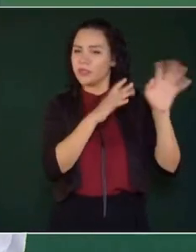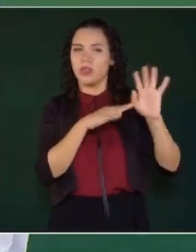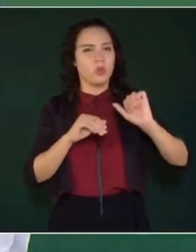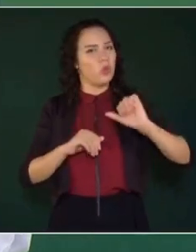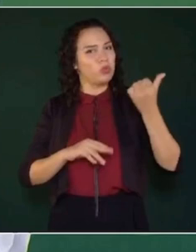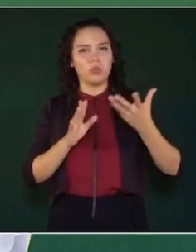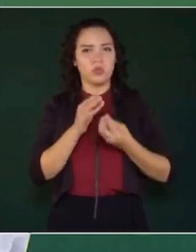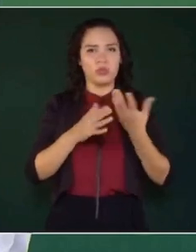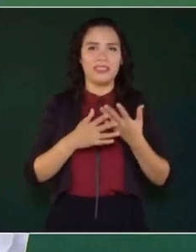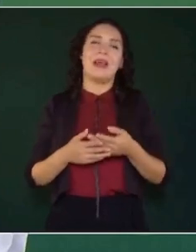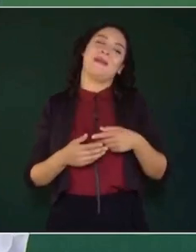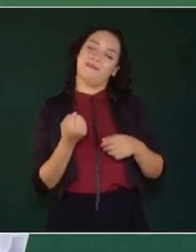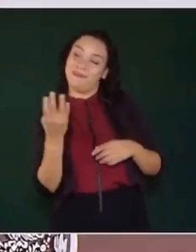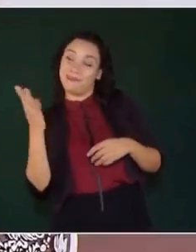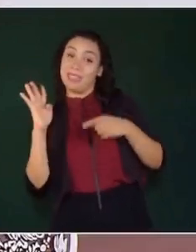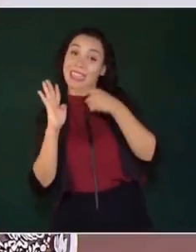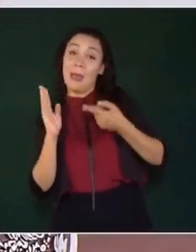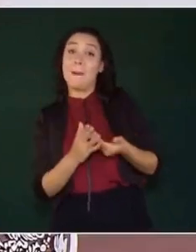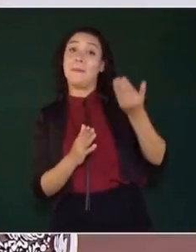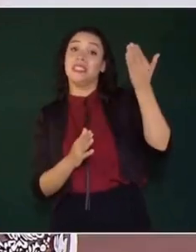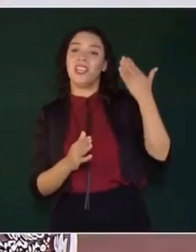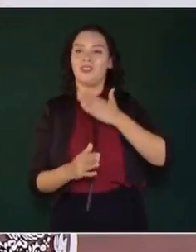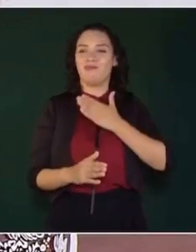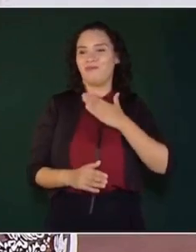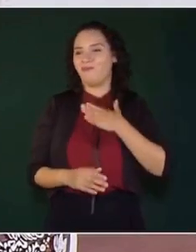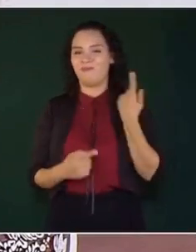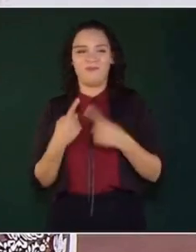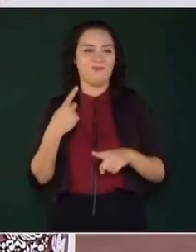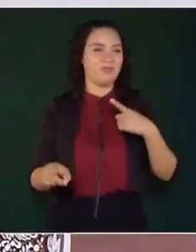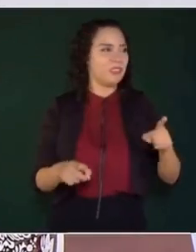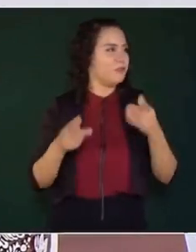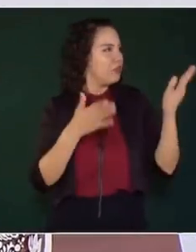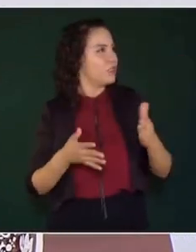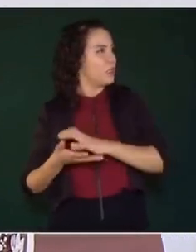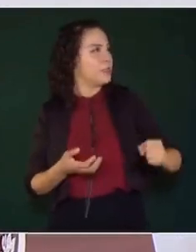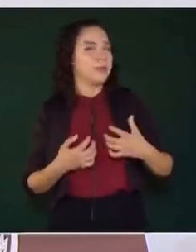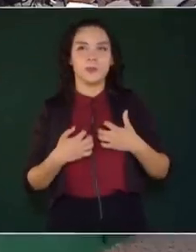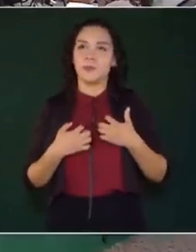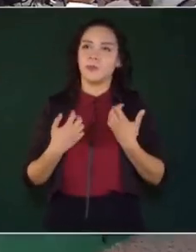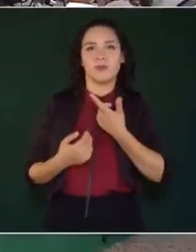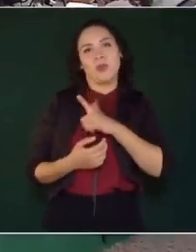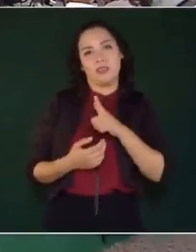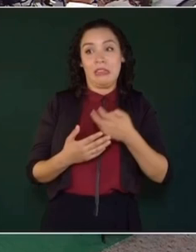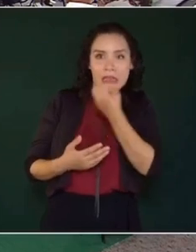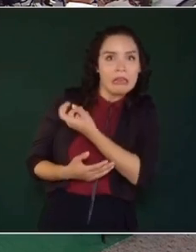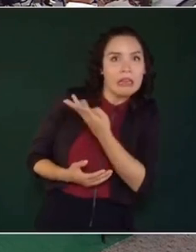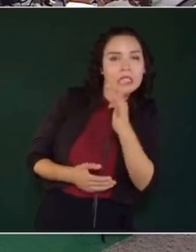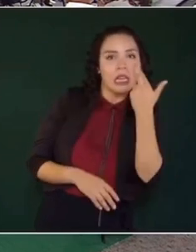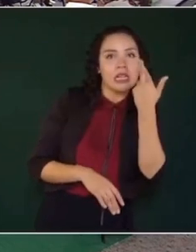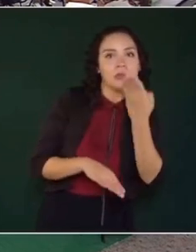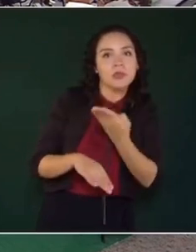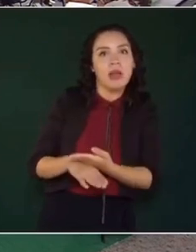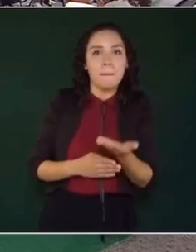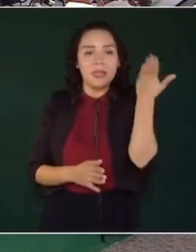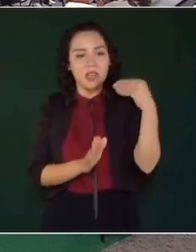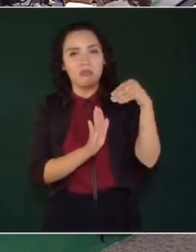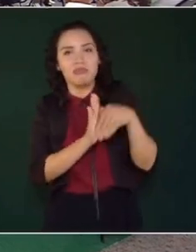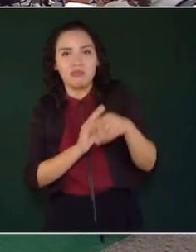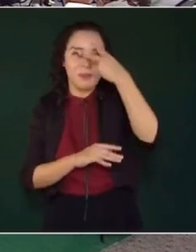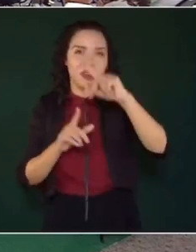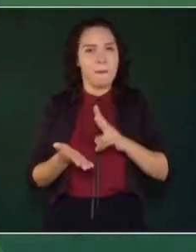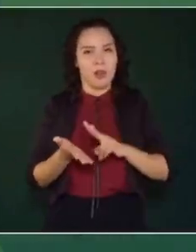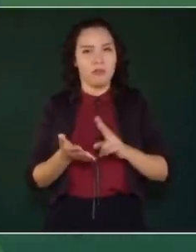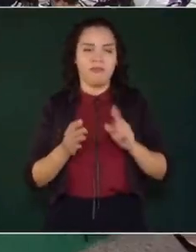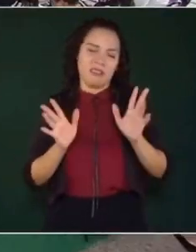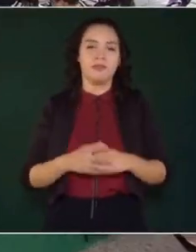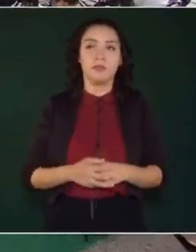Y eso no les ha gustado a los que antes se sentían dueños de México, y son los responsables de la tragedia nacional. Deberían de estar ofreciendo disculpas. Aquí,